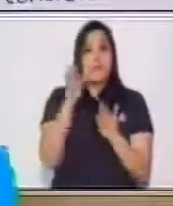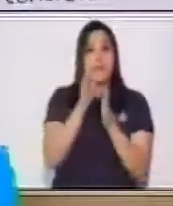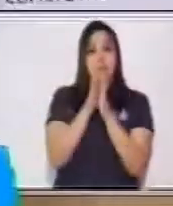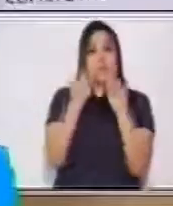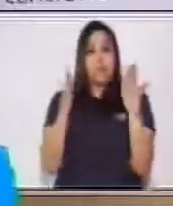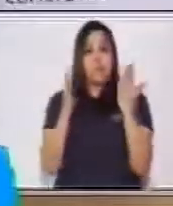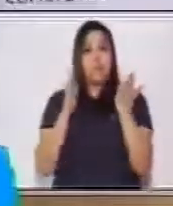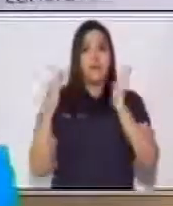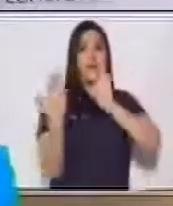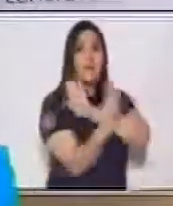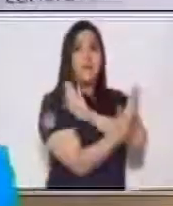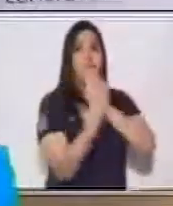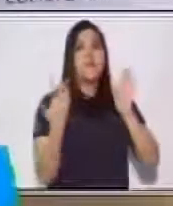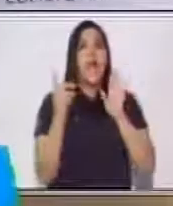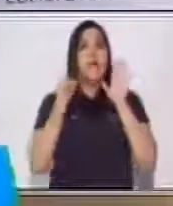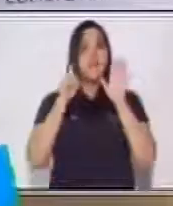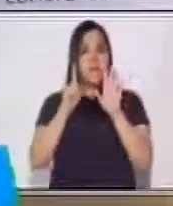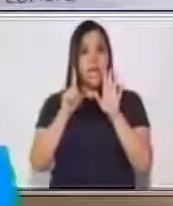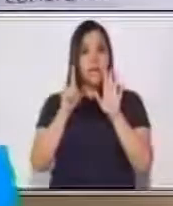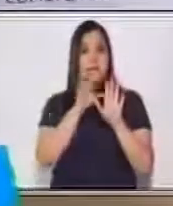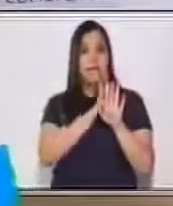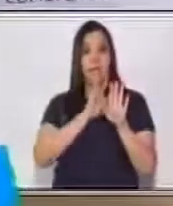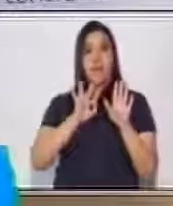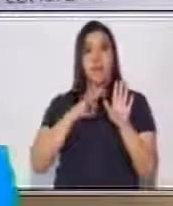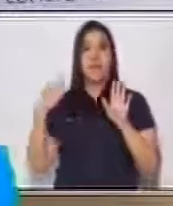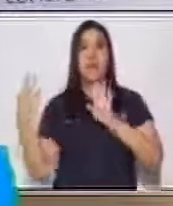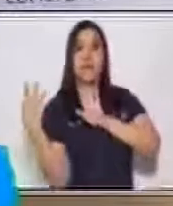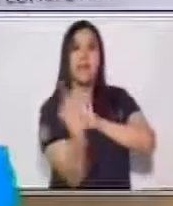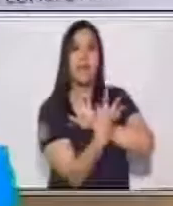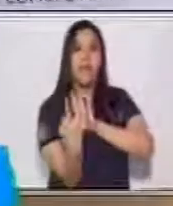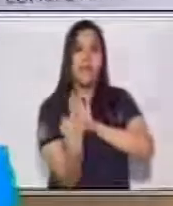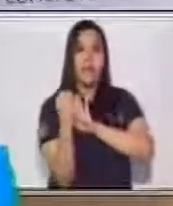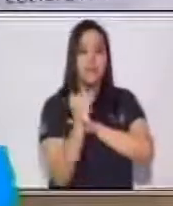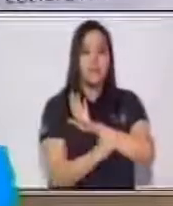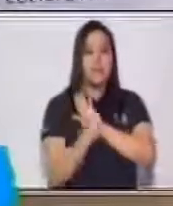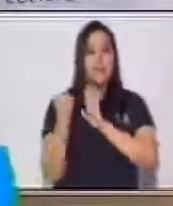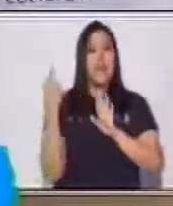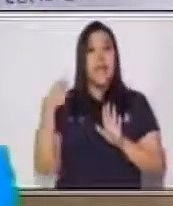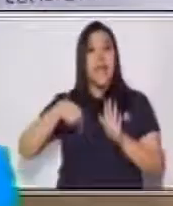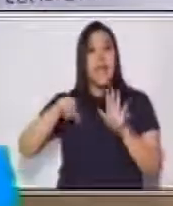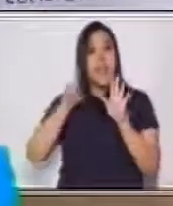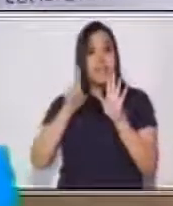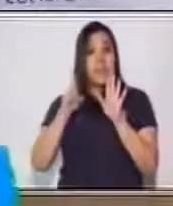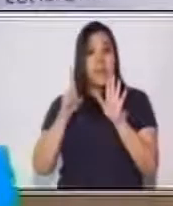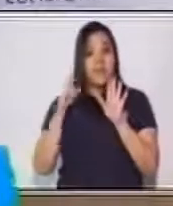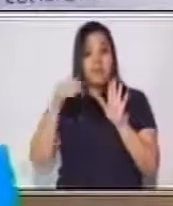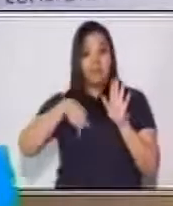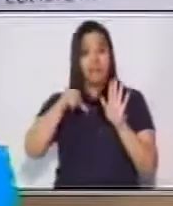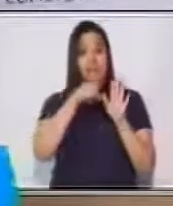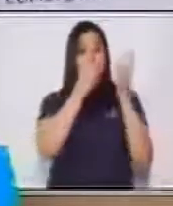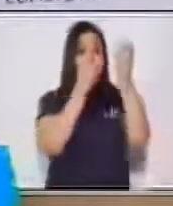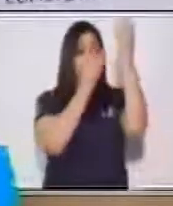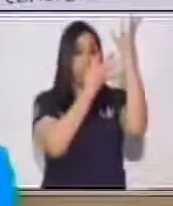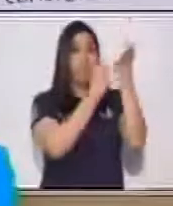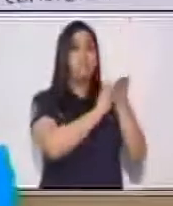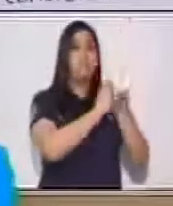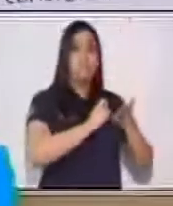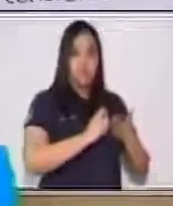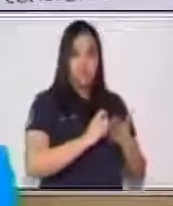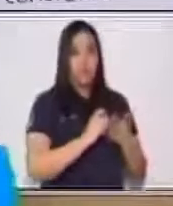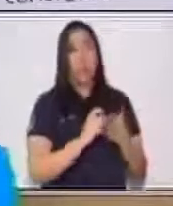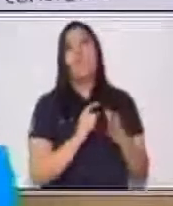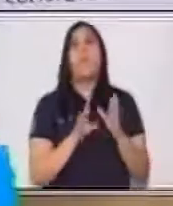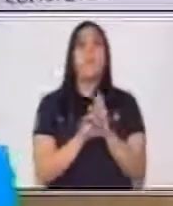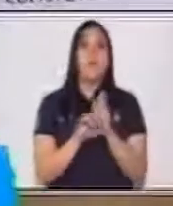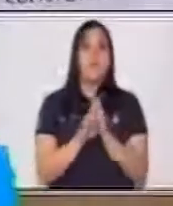En cada una de estas partes, pues, hay información que escribir. cuando hablamos de estructura de